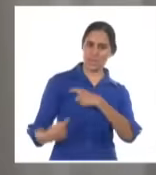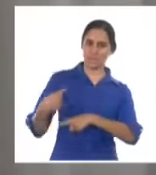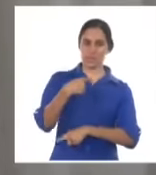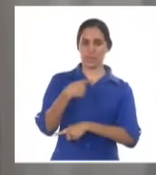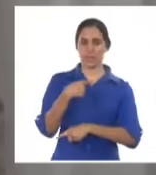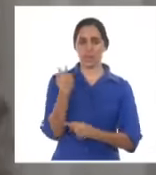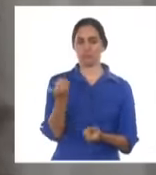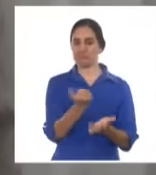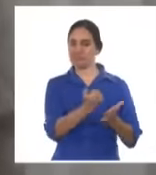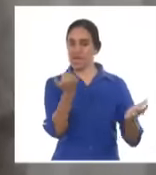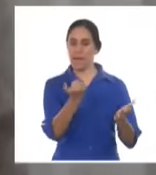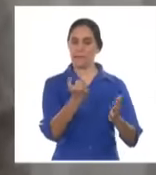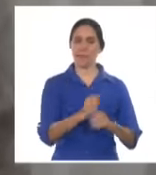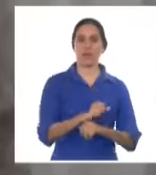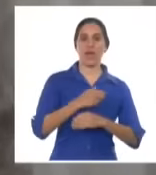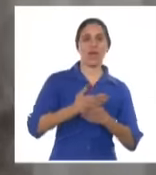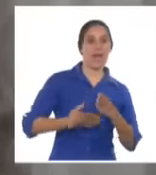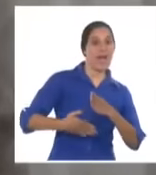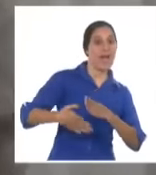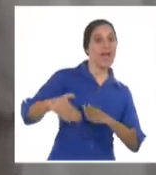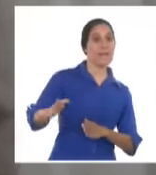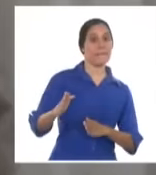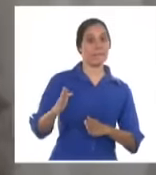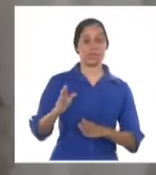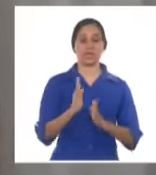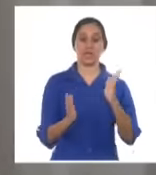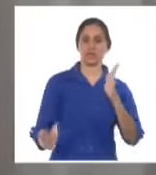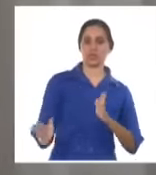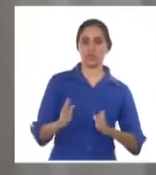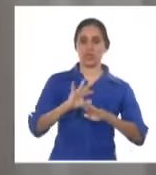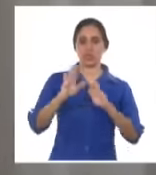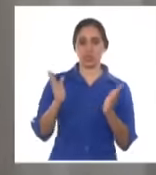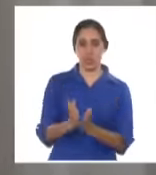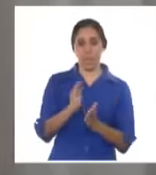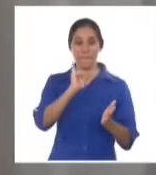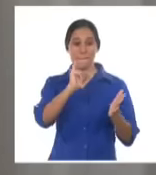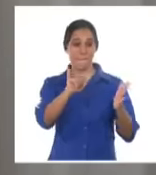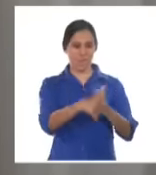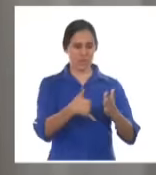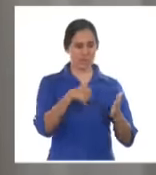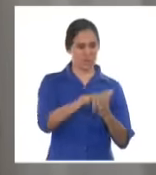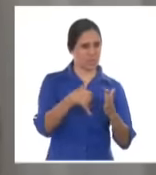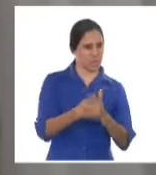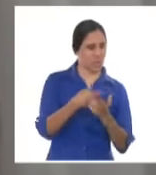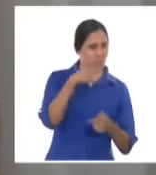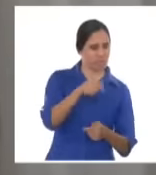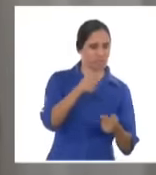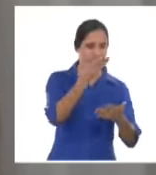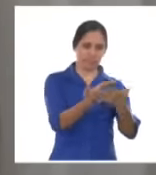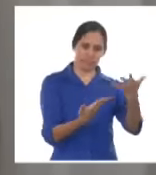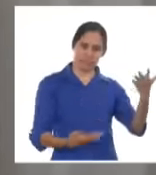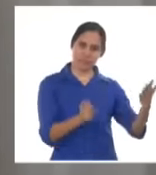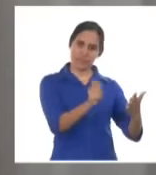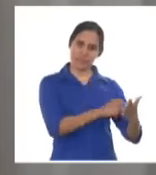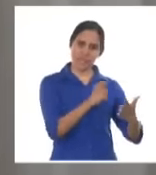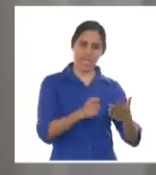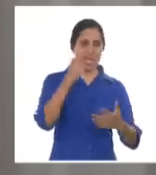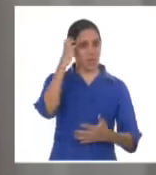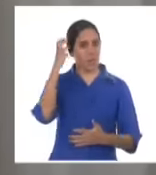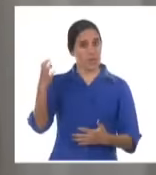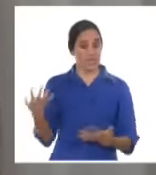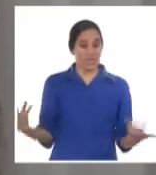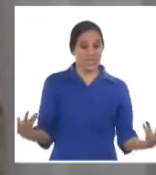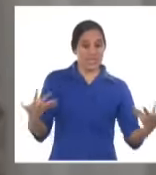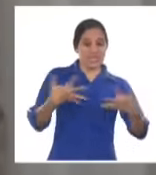decisión de aplazar la implementación de una proyección de gobierno vinculada con la actualización